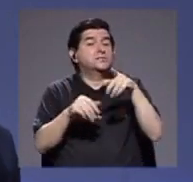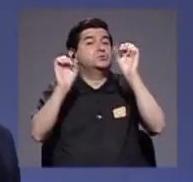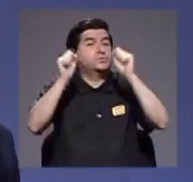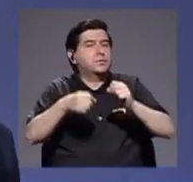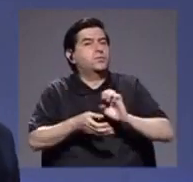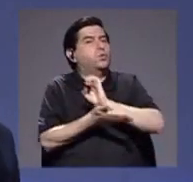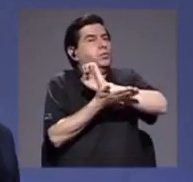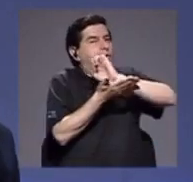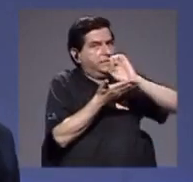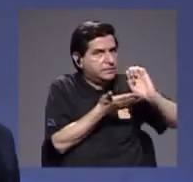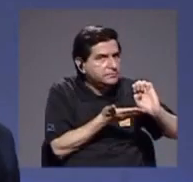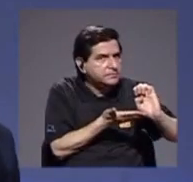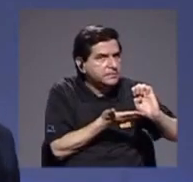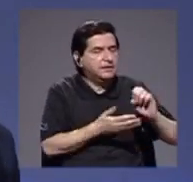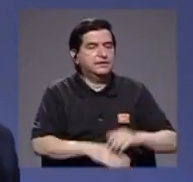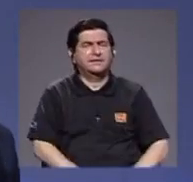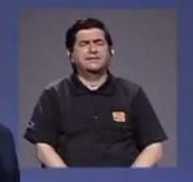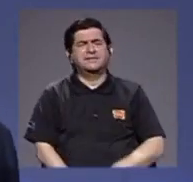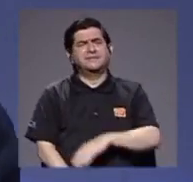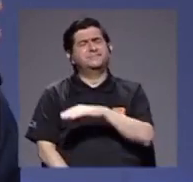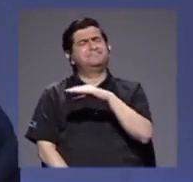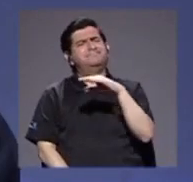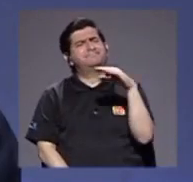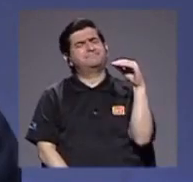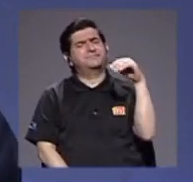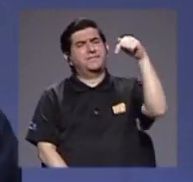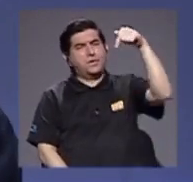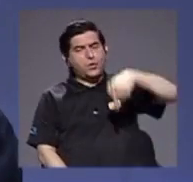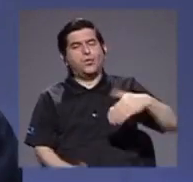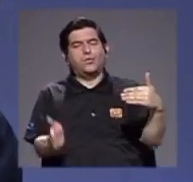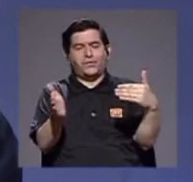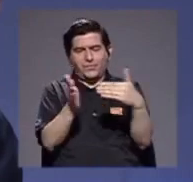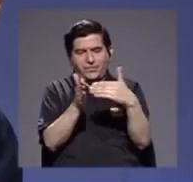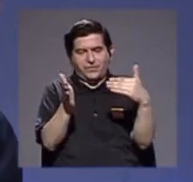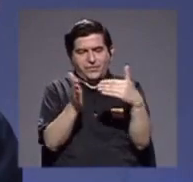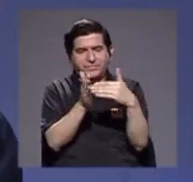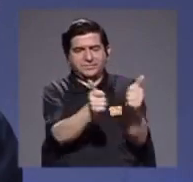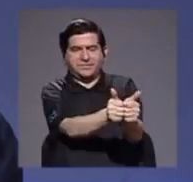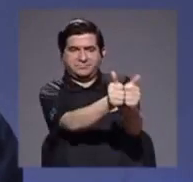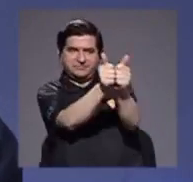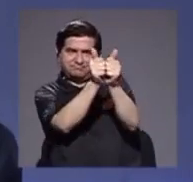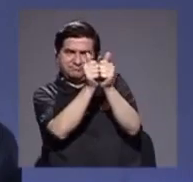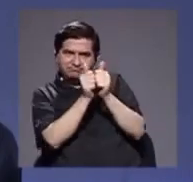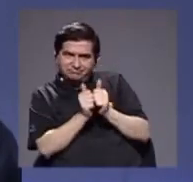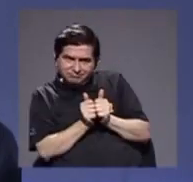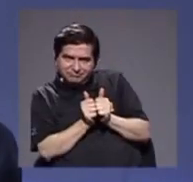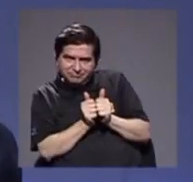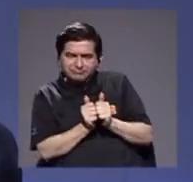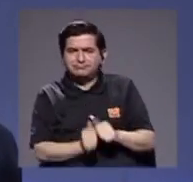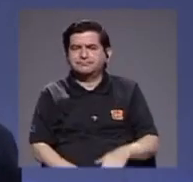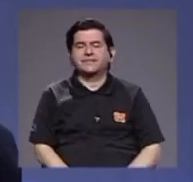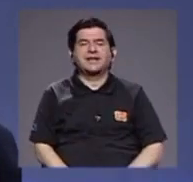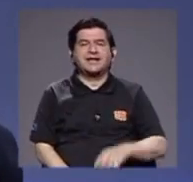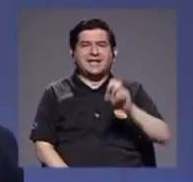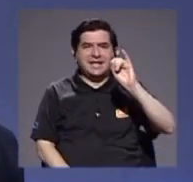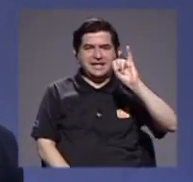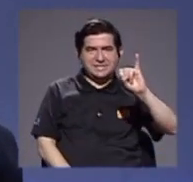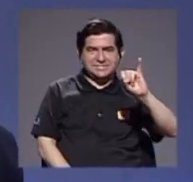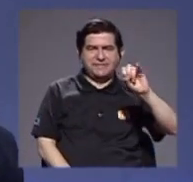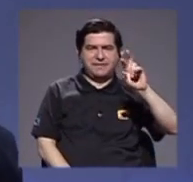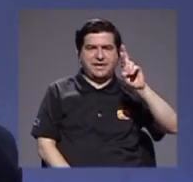evitar y hoy volvemos a tener con nosotros a Isabel